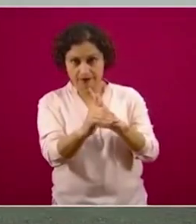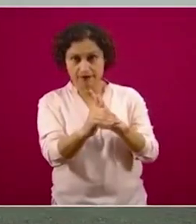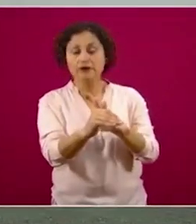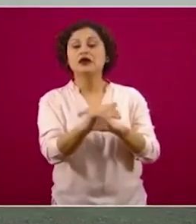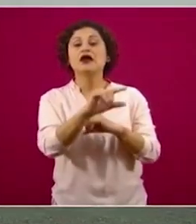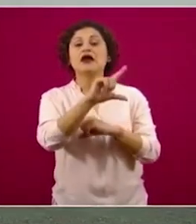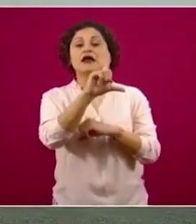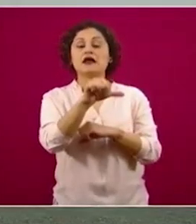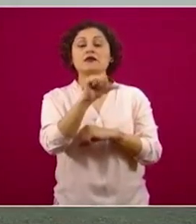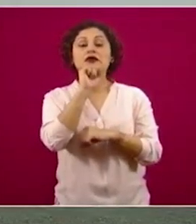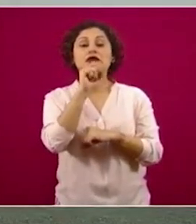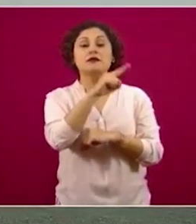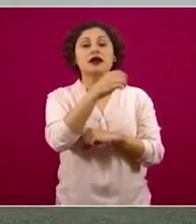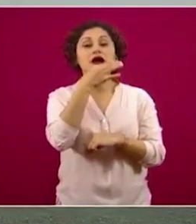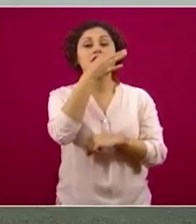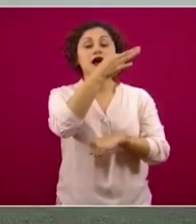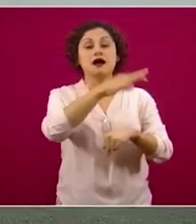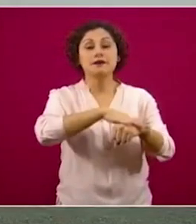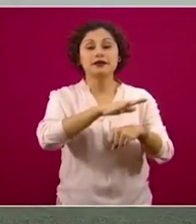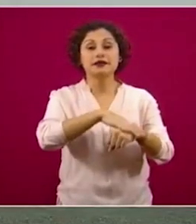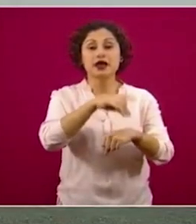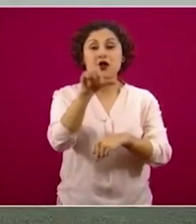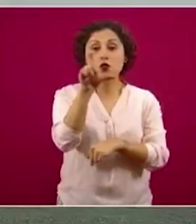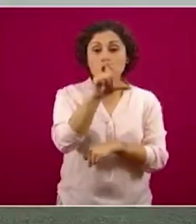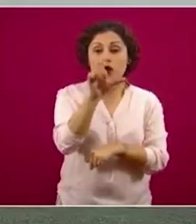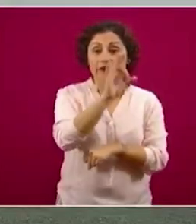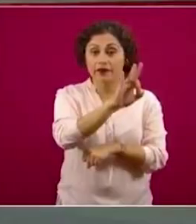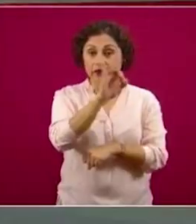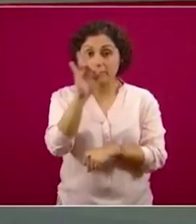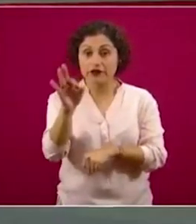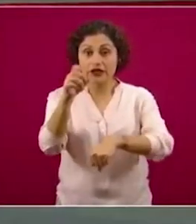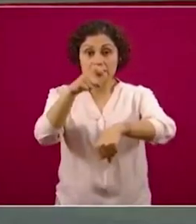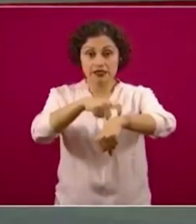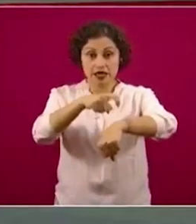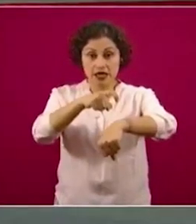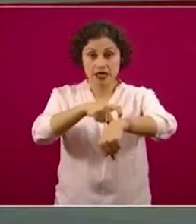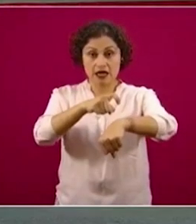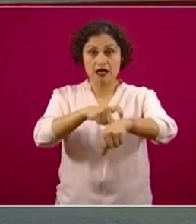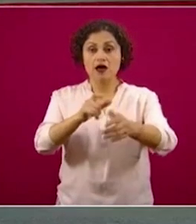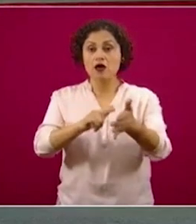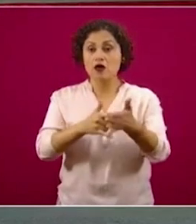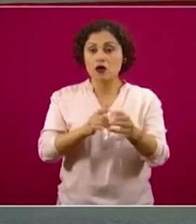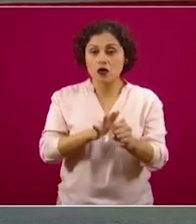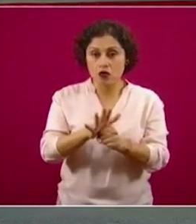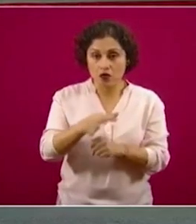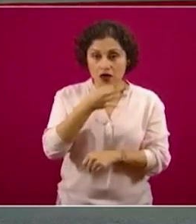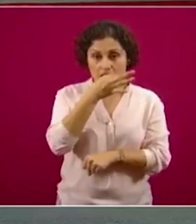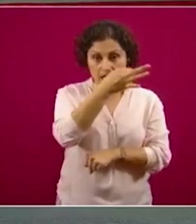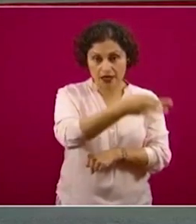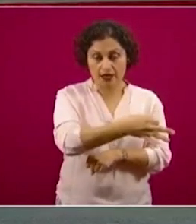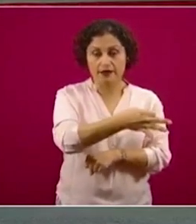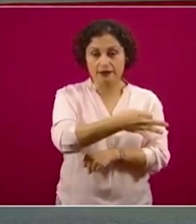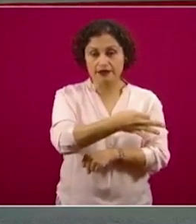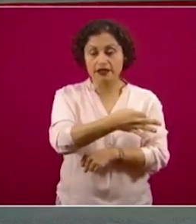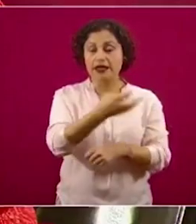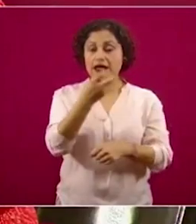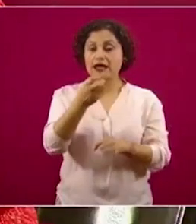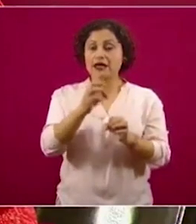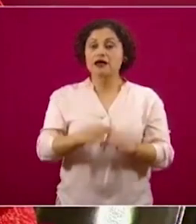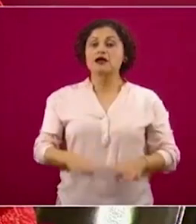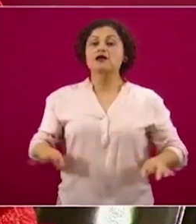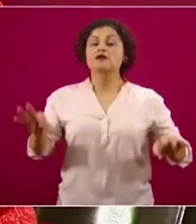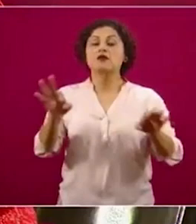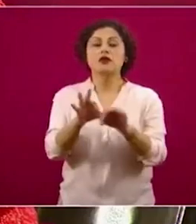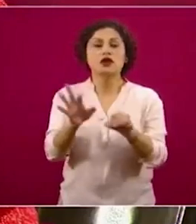el que deben asistir y el día. ¿Por qué es tan importante hacer esto? Para evitar las